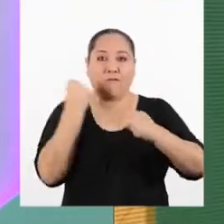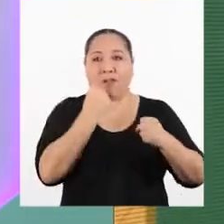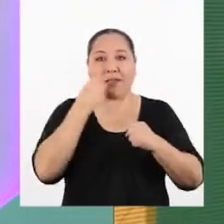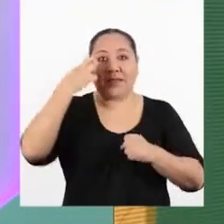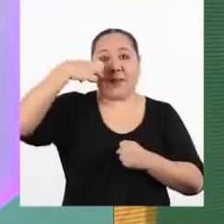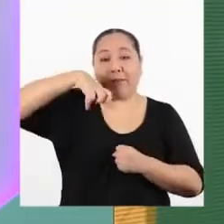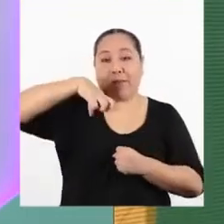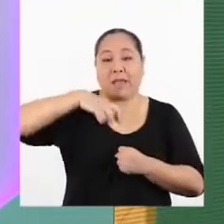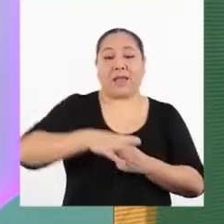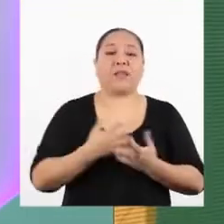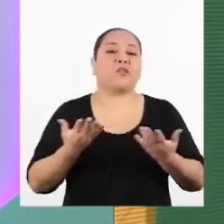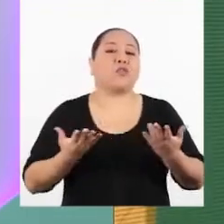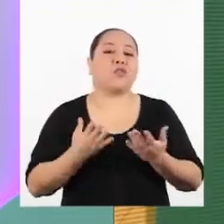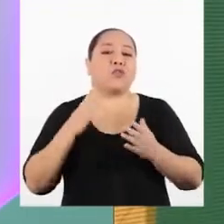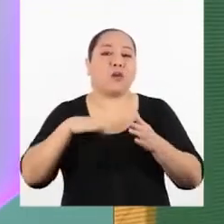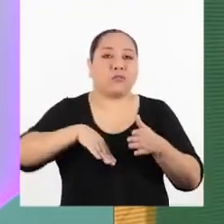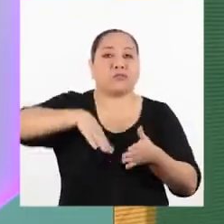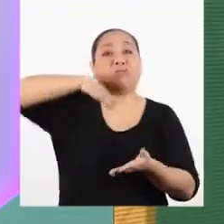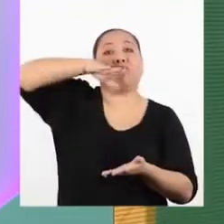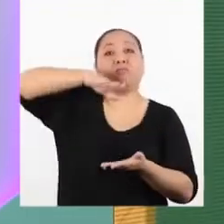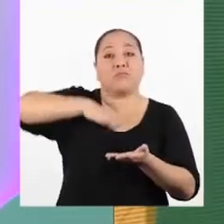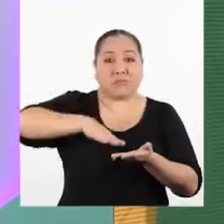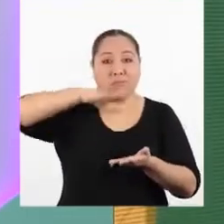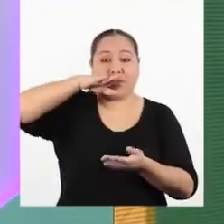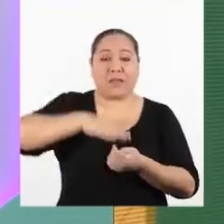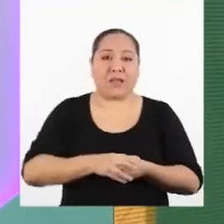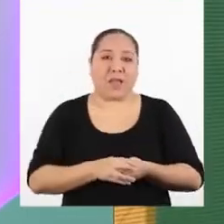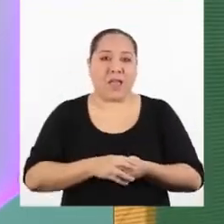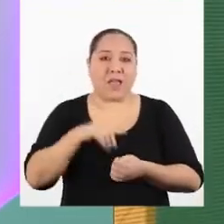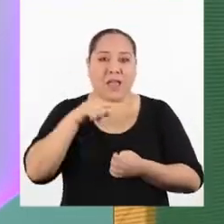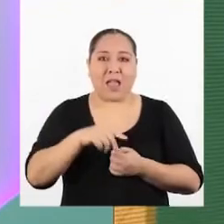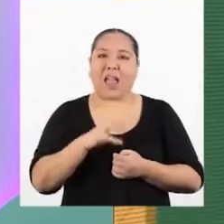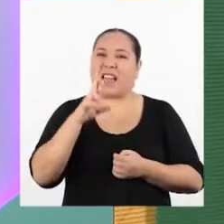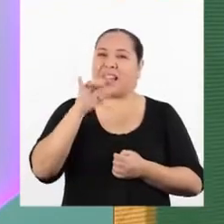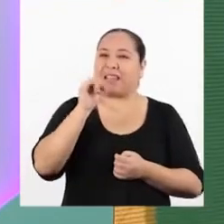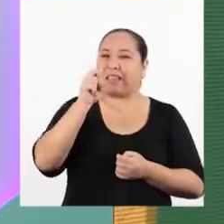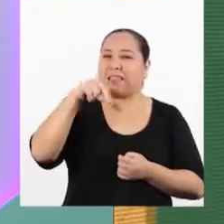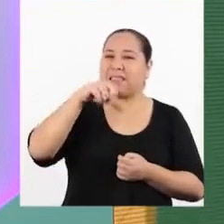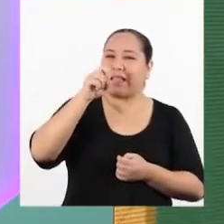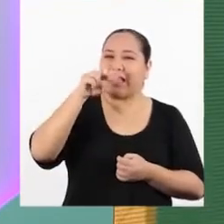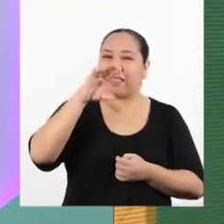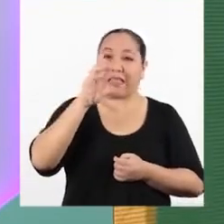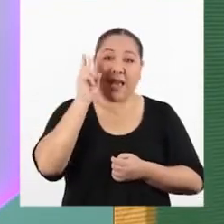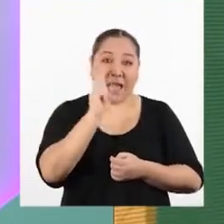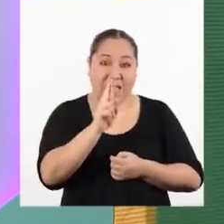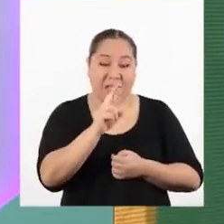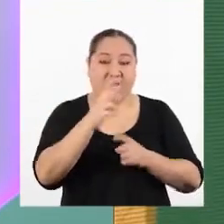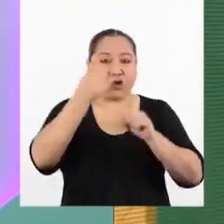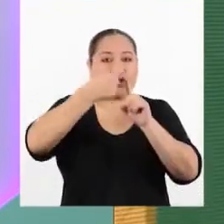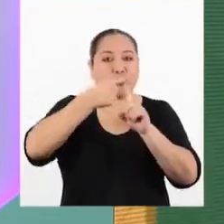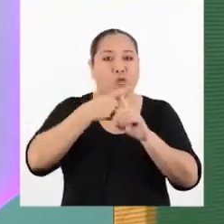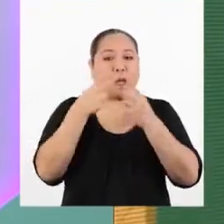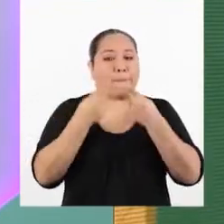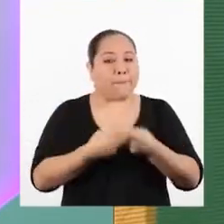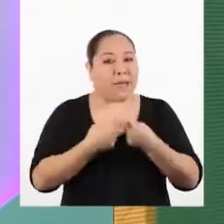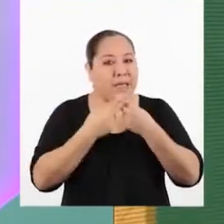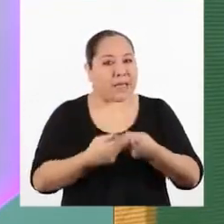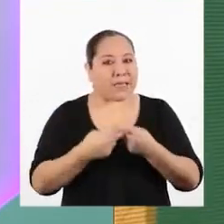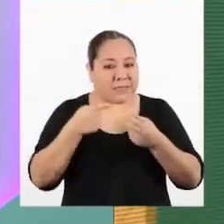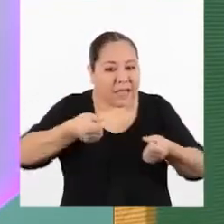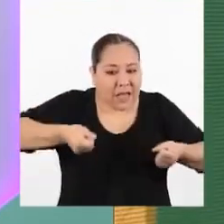P se aplica para levantarla. Y la fuerza de resistencia R es la suma del peso de la